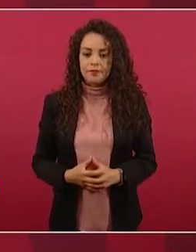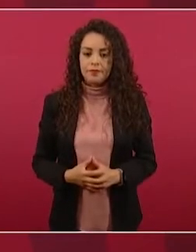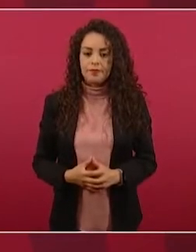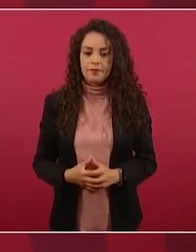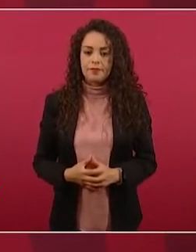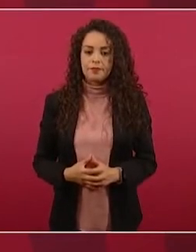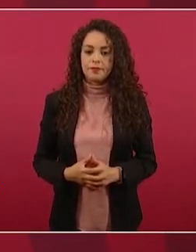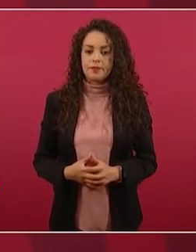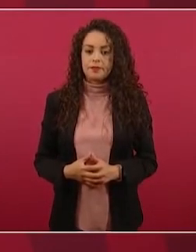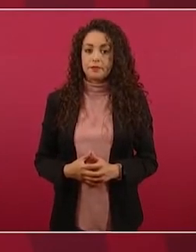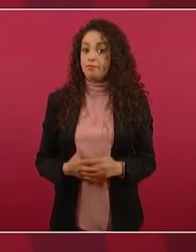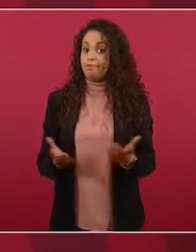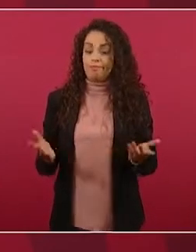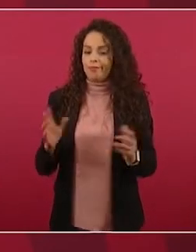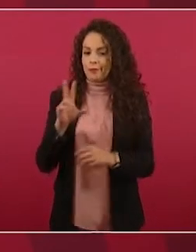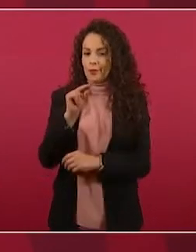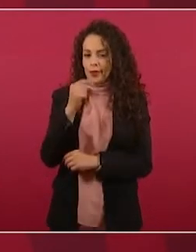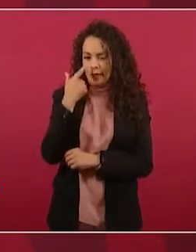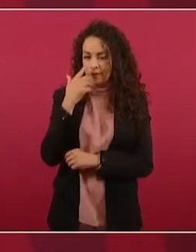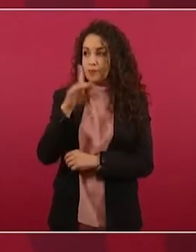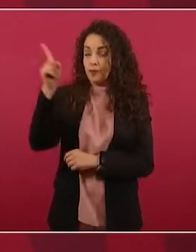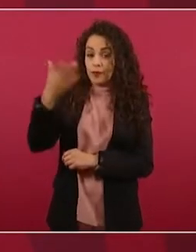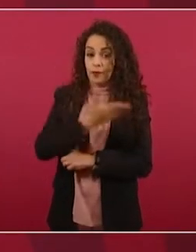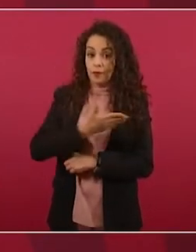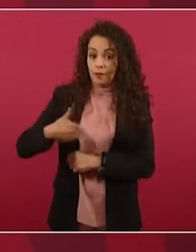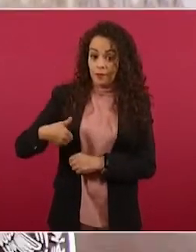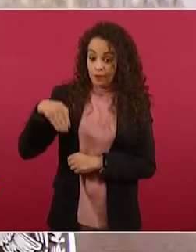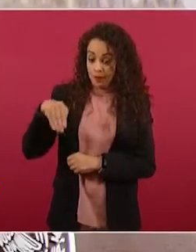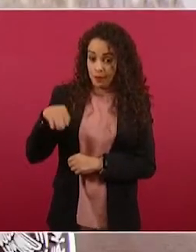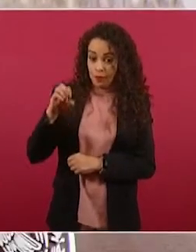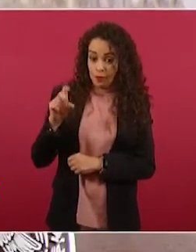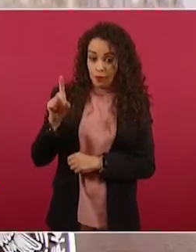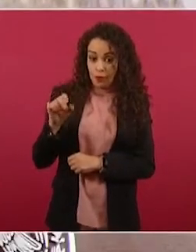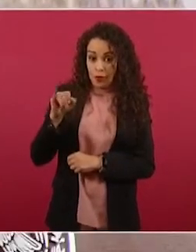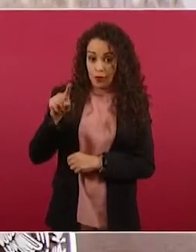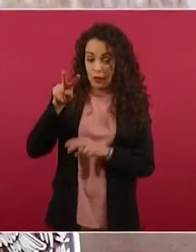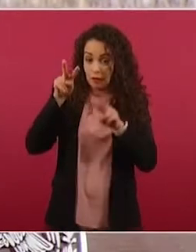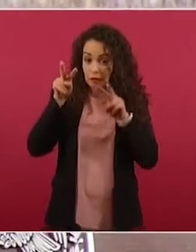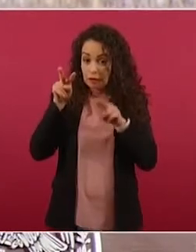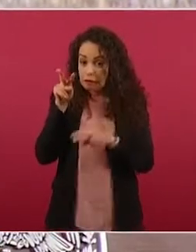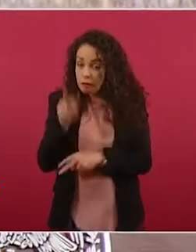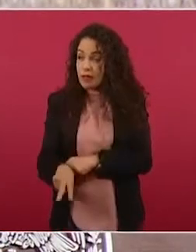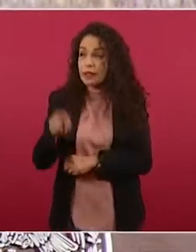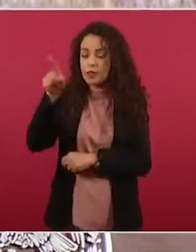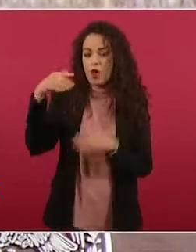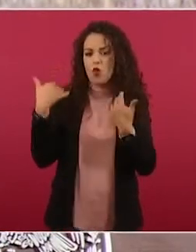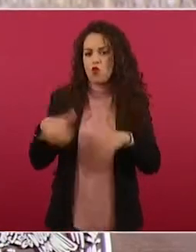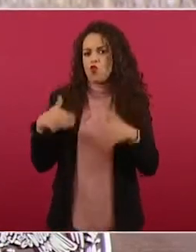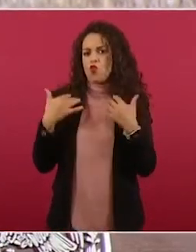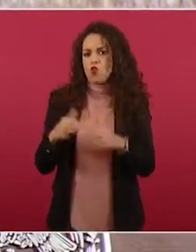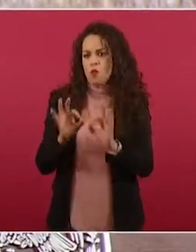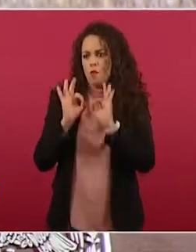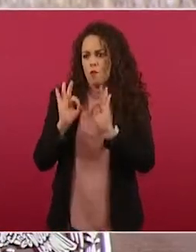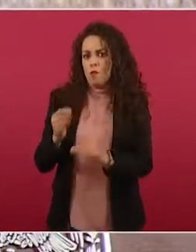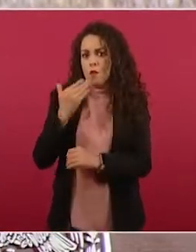presidente Modi, que es un político bien calificado por su pueblo,